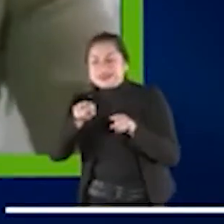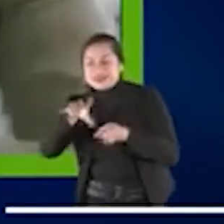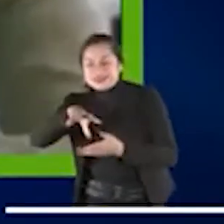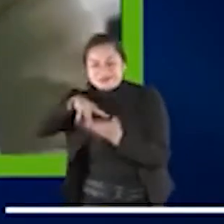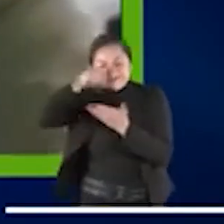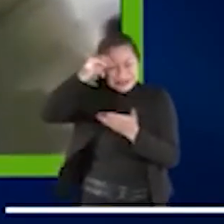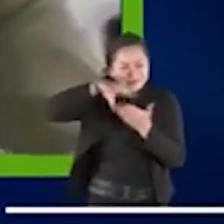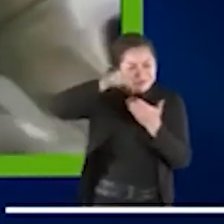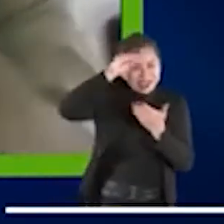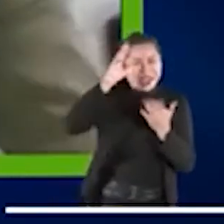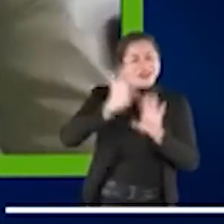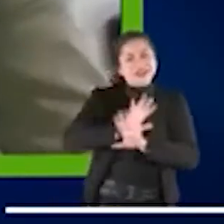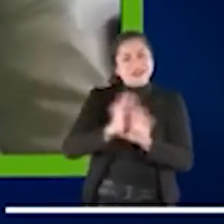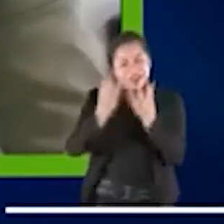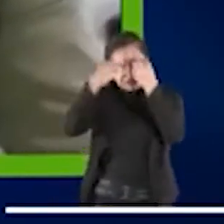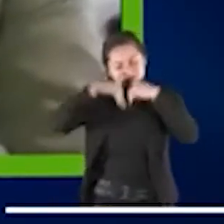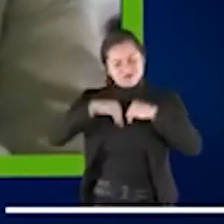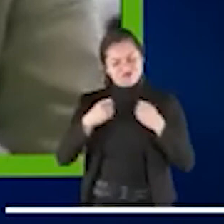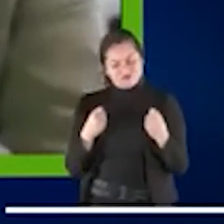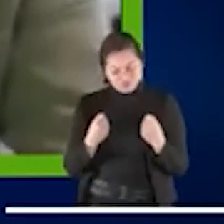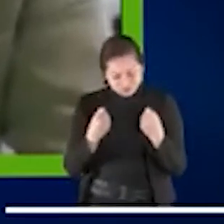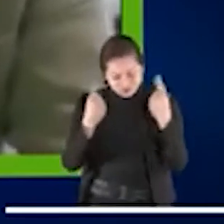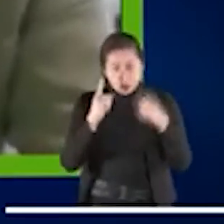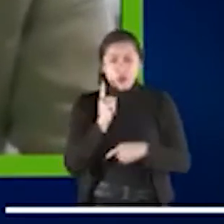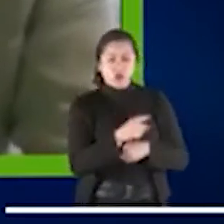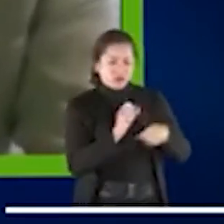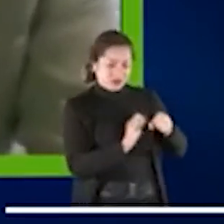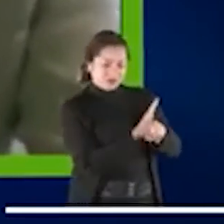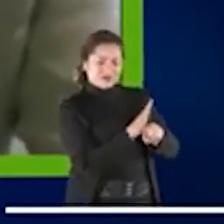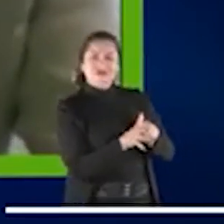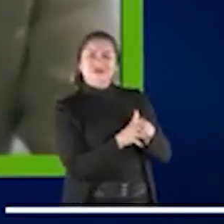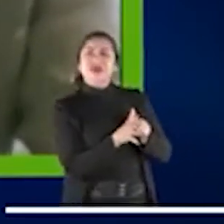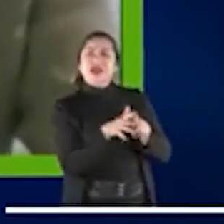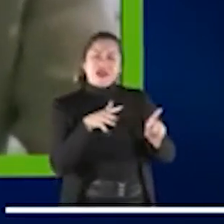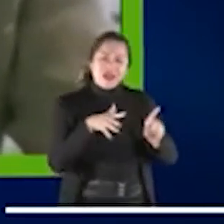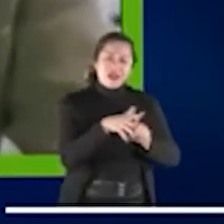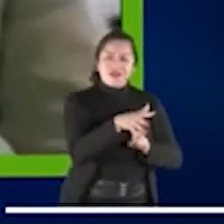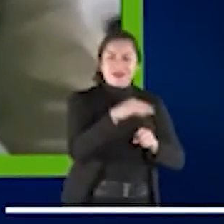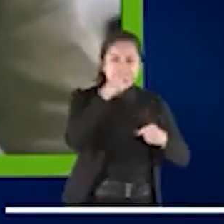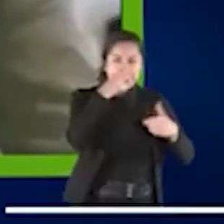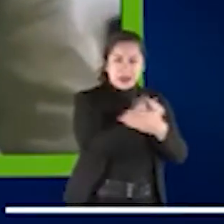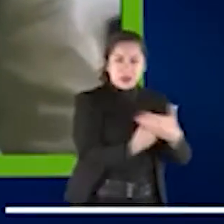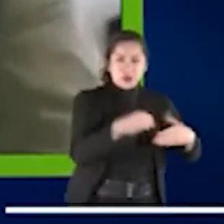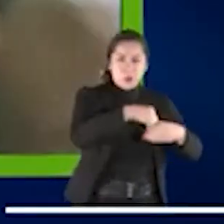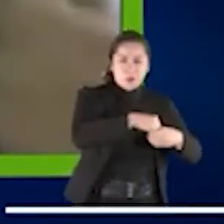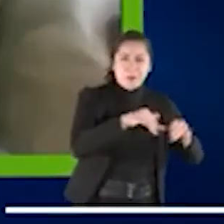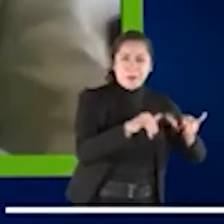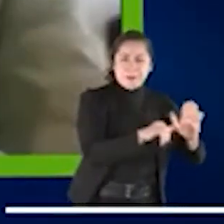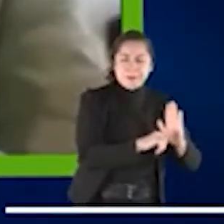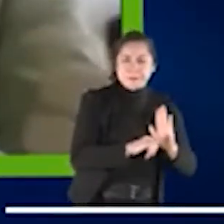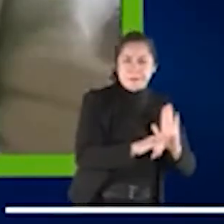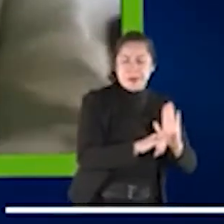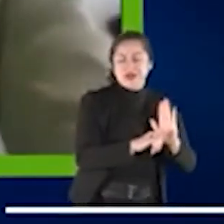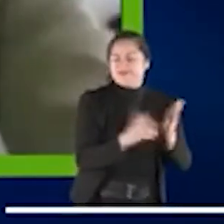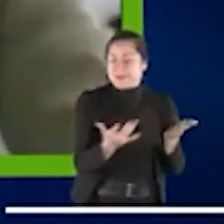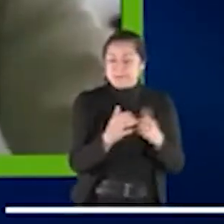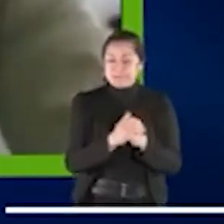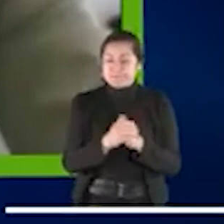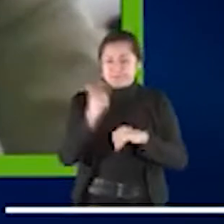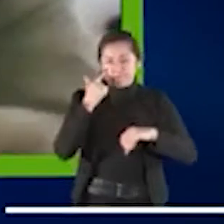interiorizar en cuanto a los efectos del COVID-19 en la privación de libertad, hay dos palabras que me gustaría destacar, que son, por un lado,